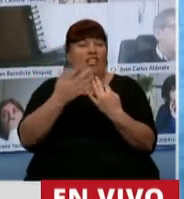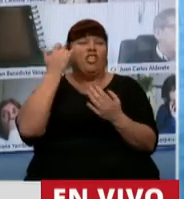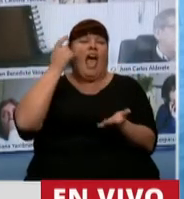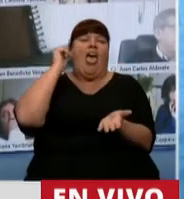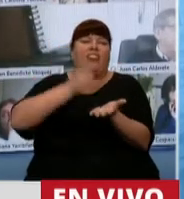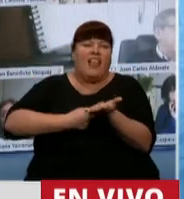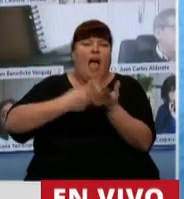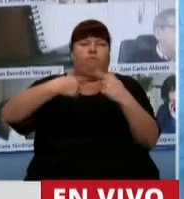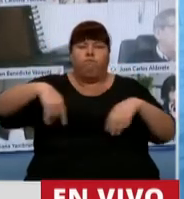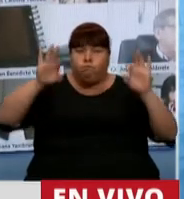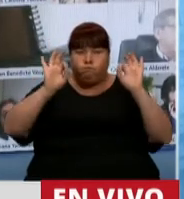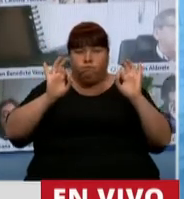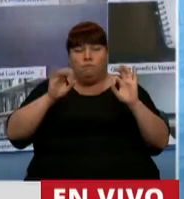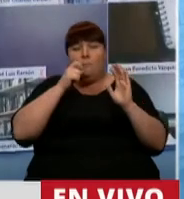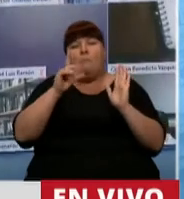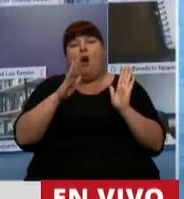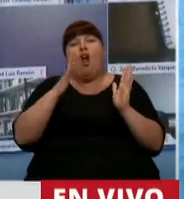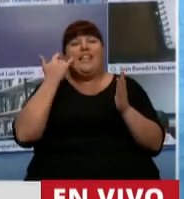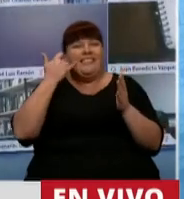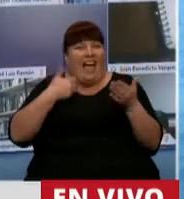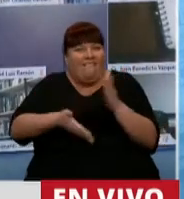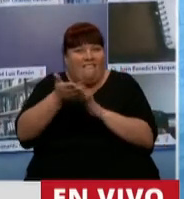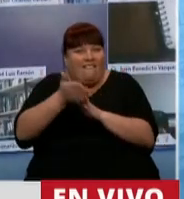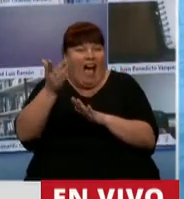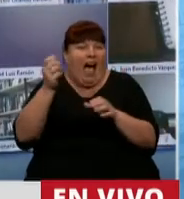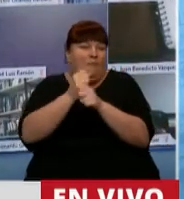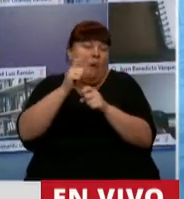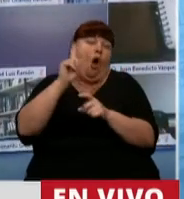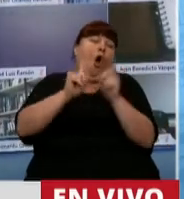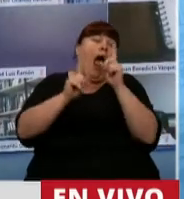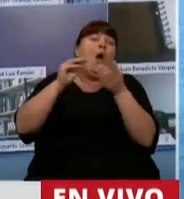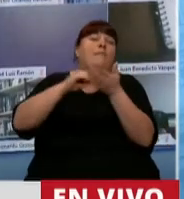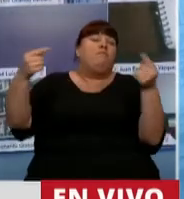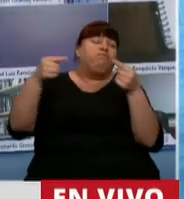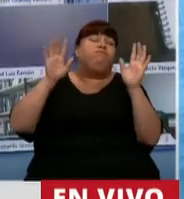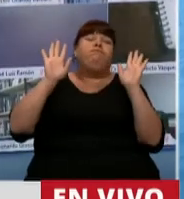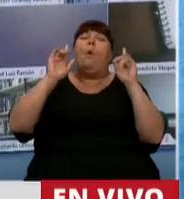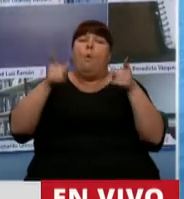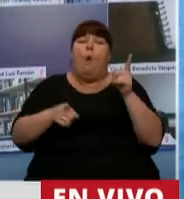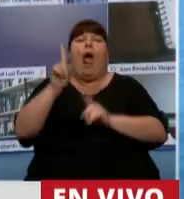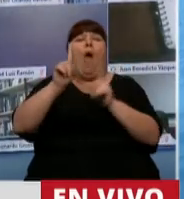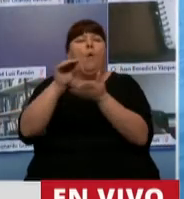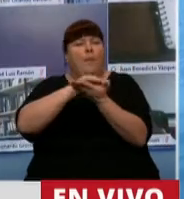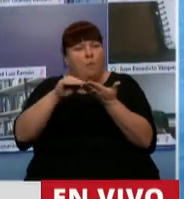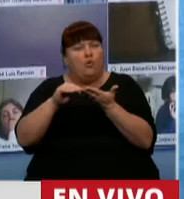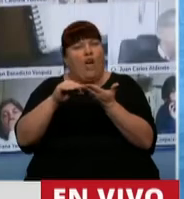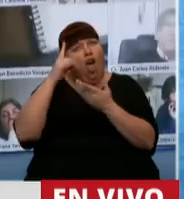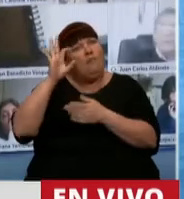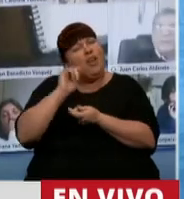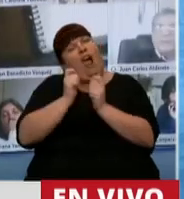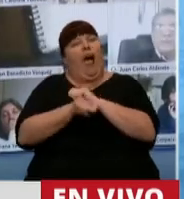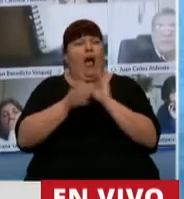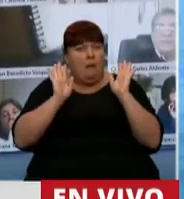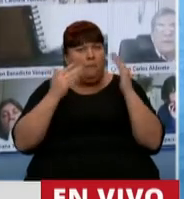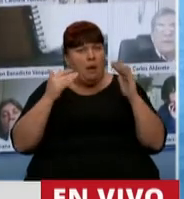los dictámenes y todo, por estar un poco más cerca o un poco más lejos de algún diputado, alguno de los diputados cambie la opinión de